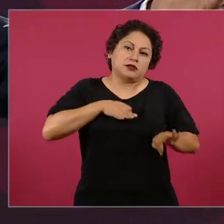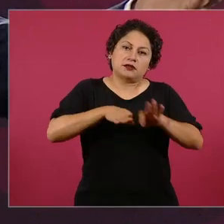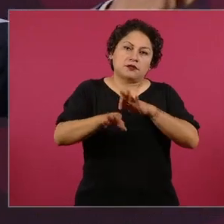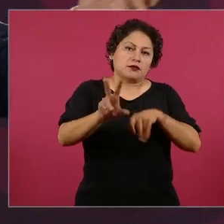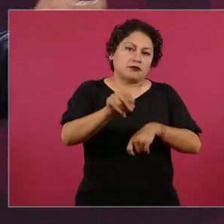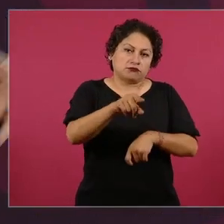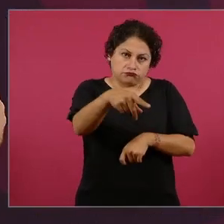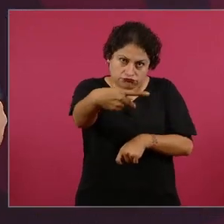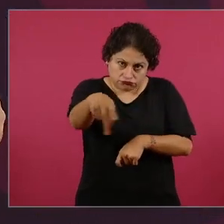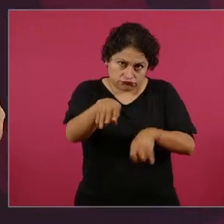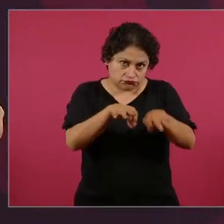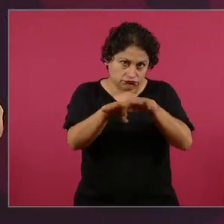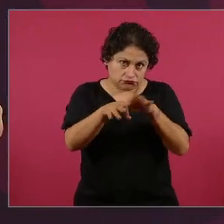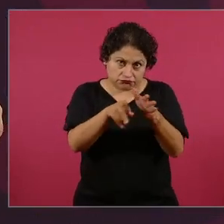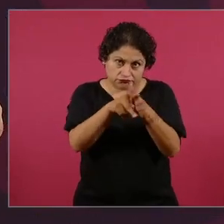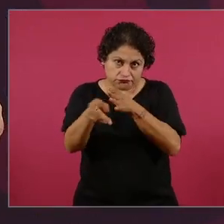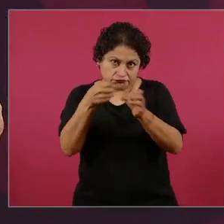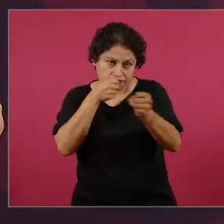y ese